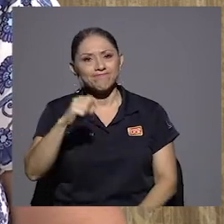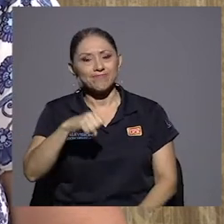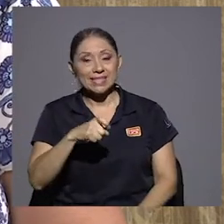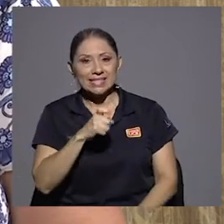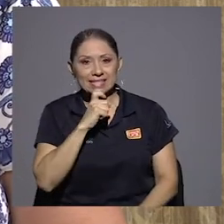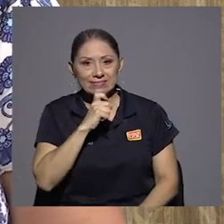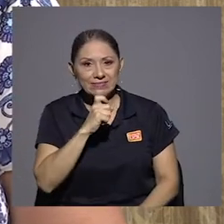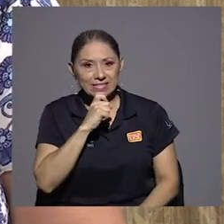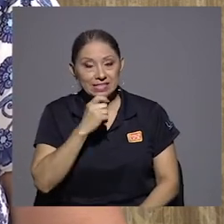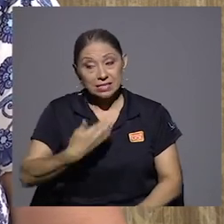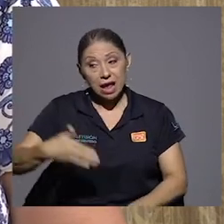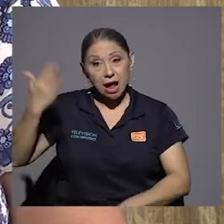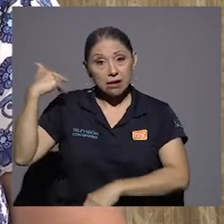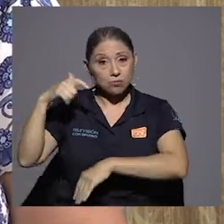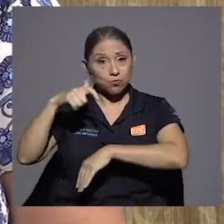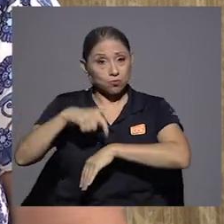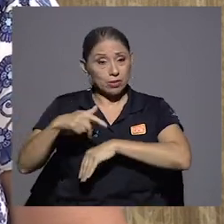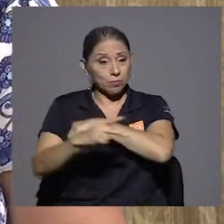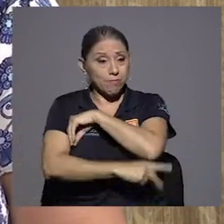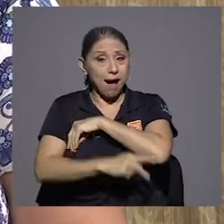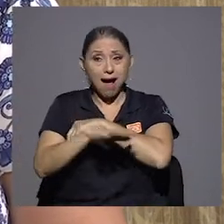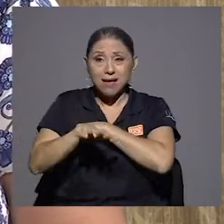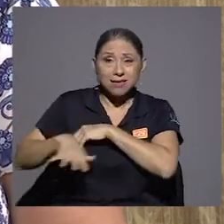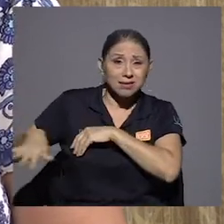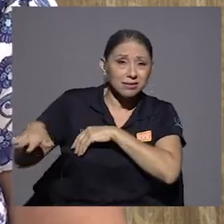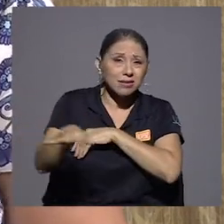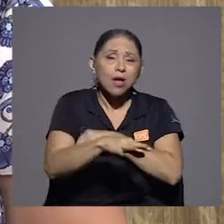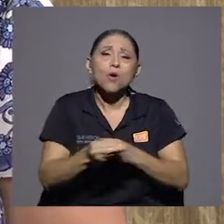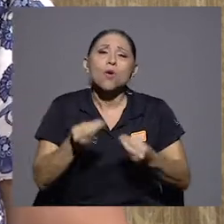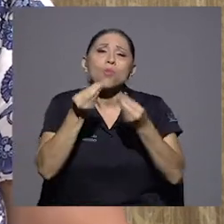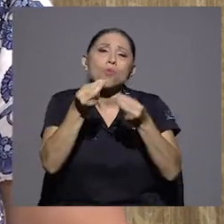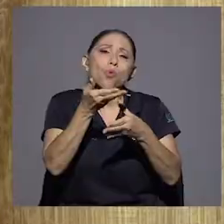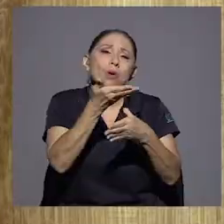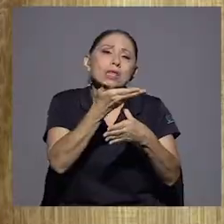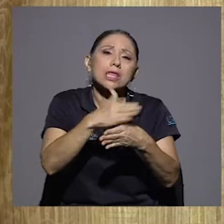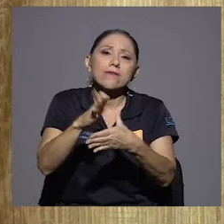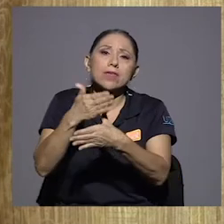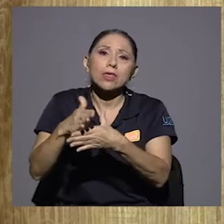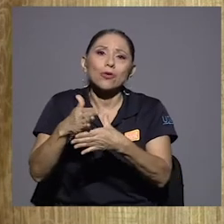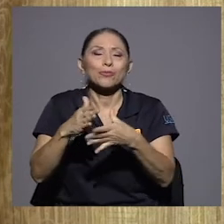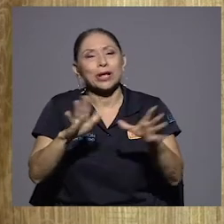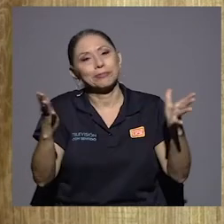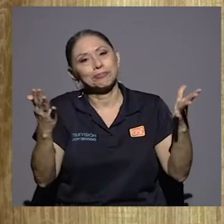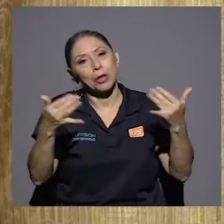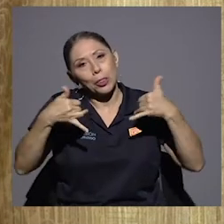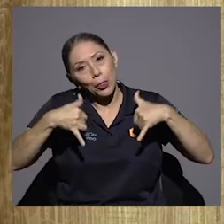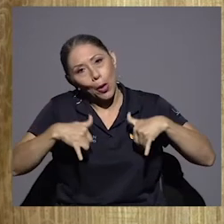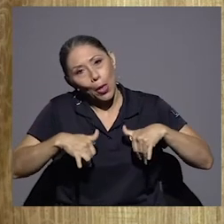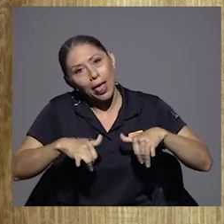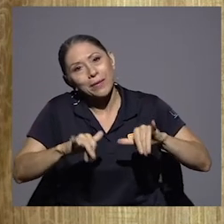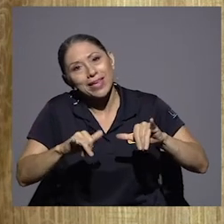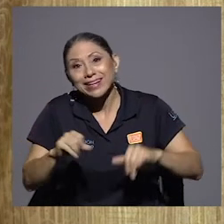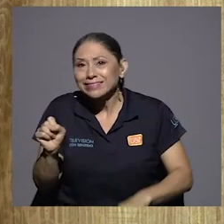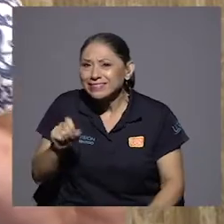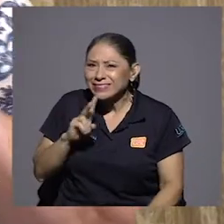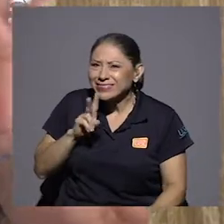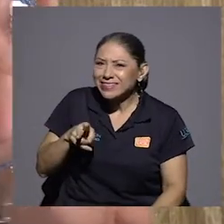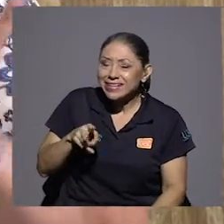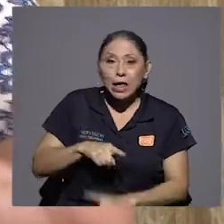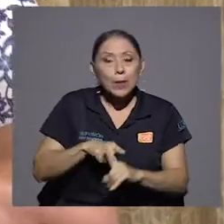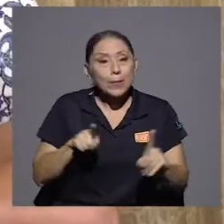Era un país todavía muy dividido, bueno, creo que todavía somos un país muy dividido. ¿Verdad? Pero en otra